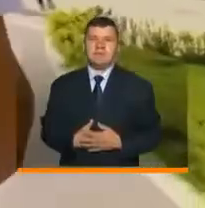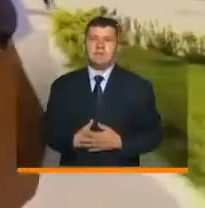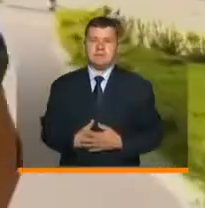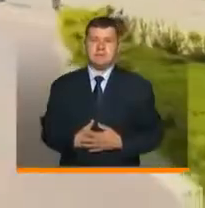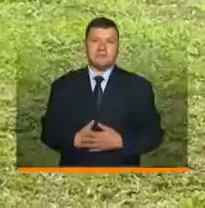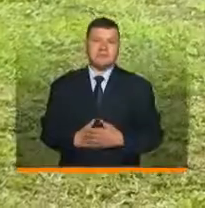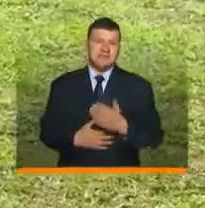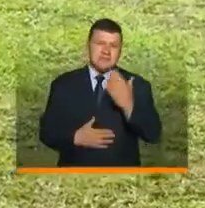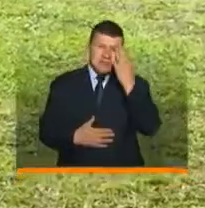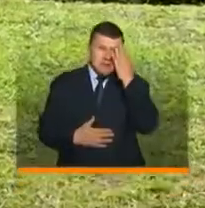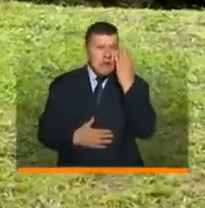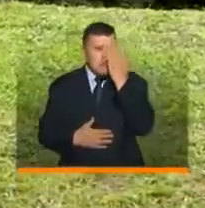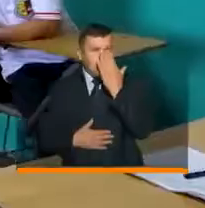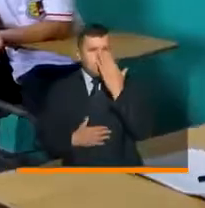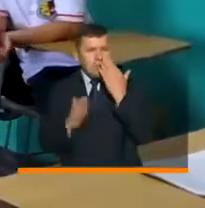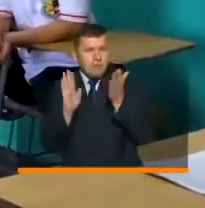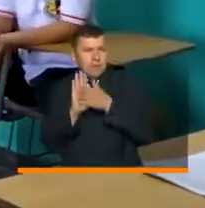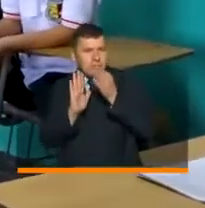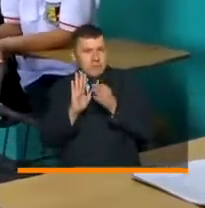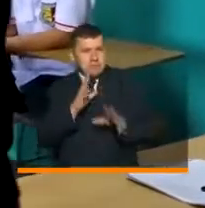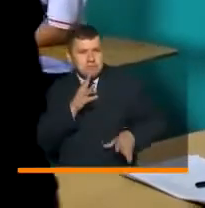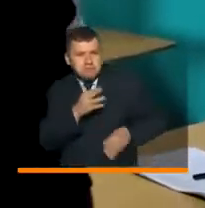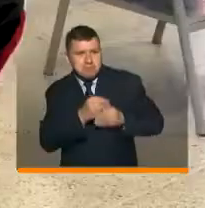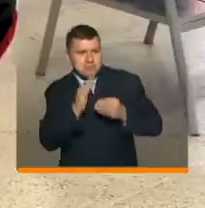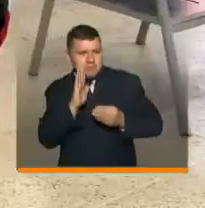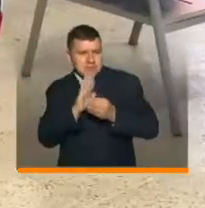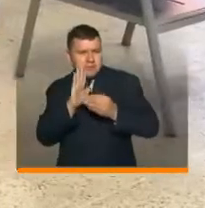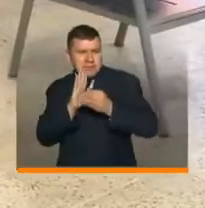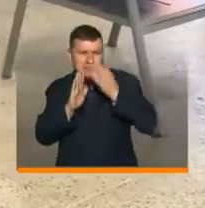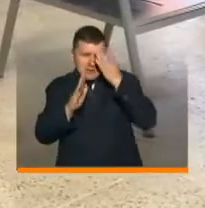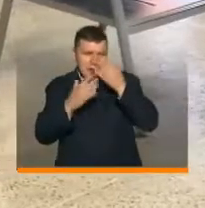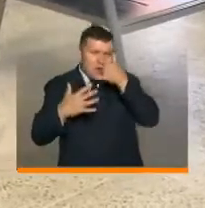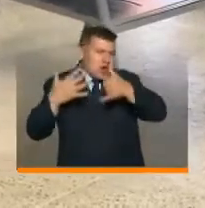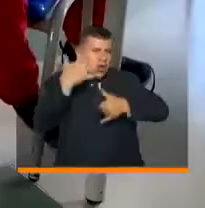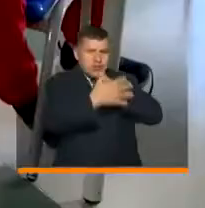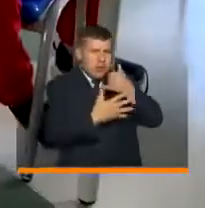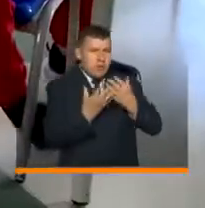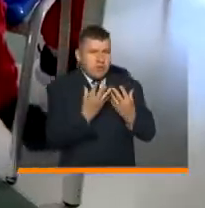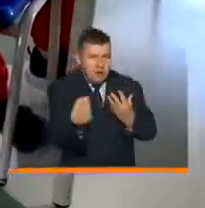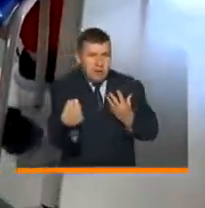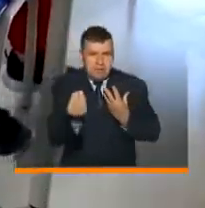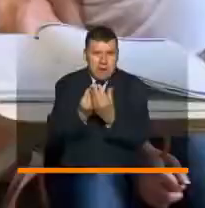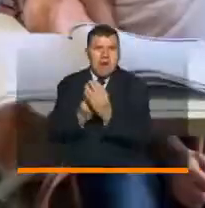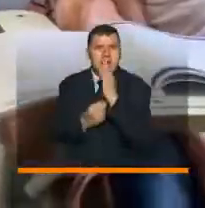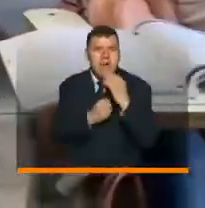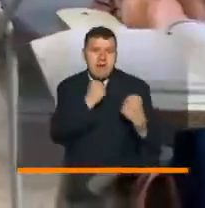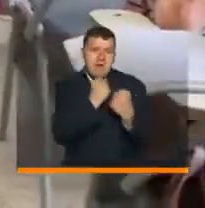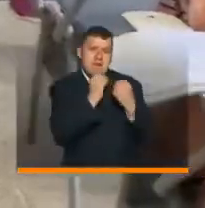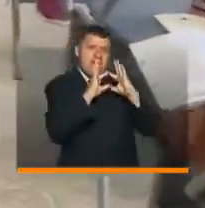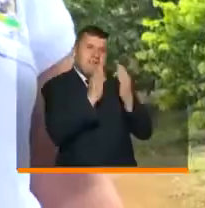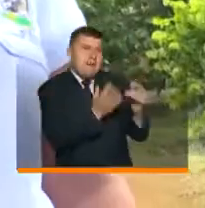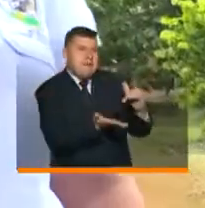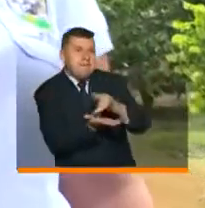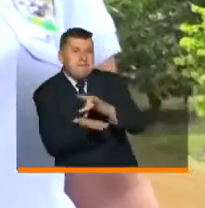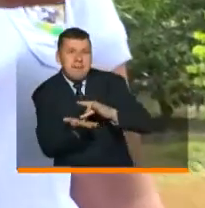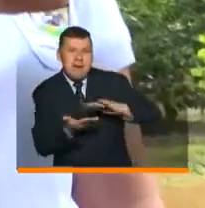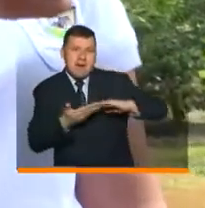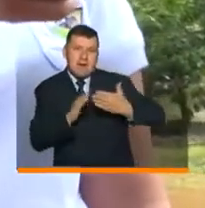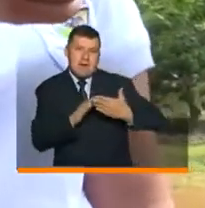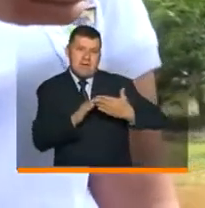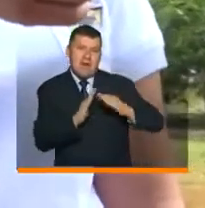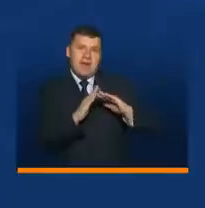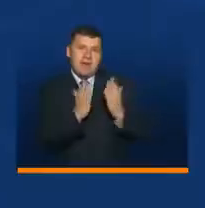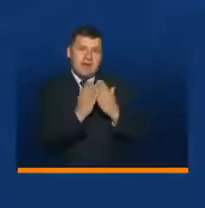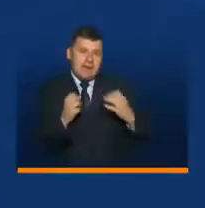El modelo de alternancia continúa implementándose a lo largo de todo el país, con el apoyo de las familias y la participación de la comunidad